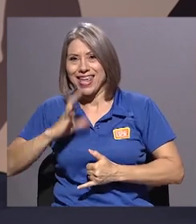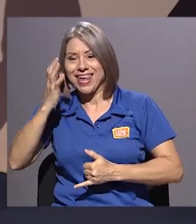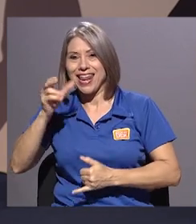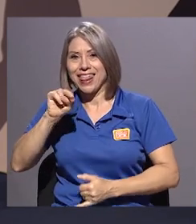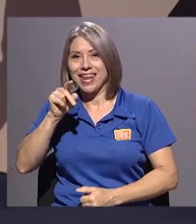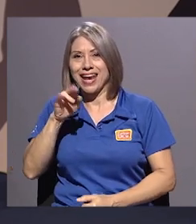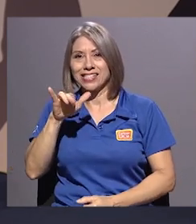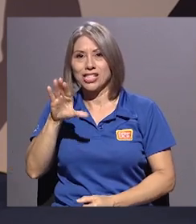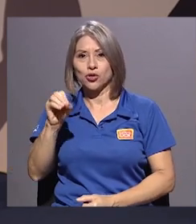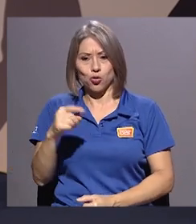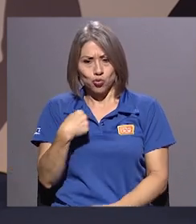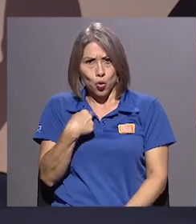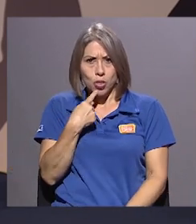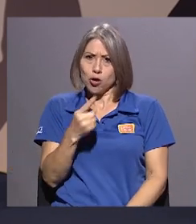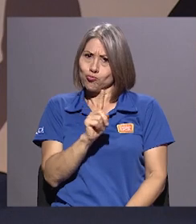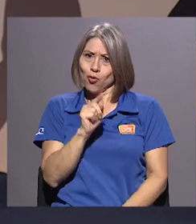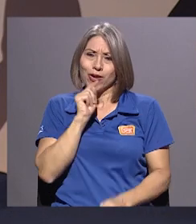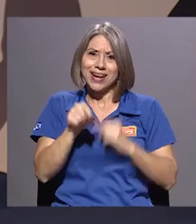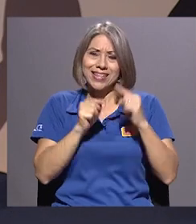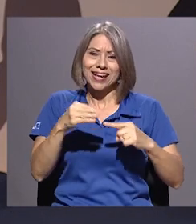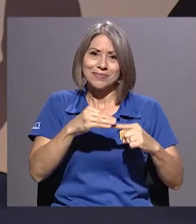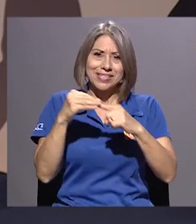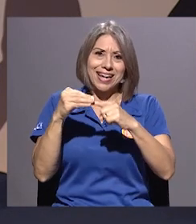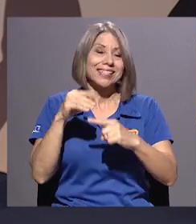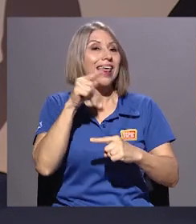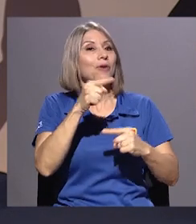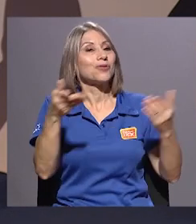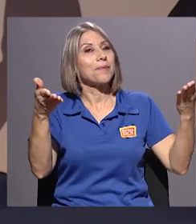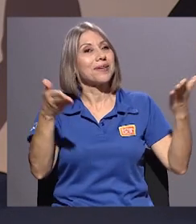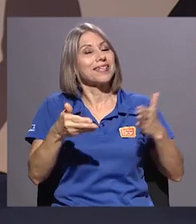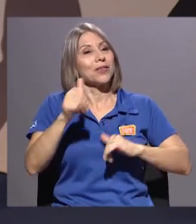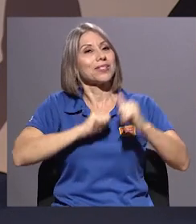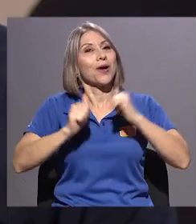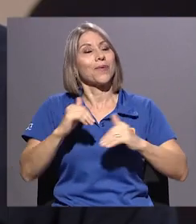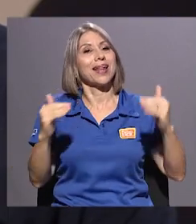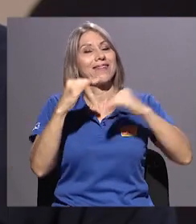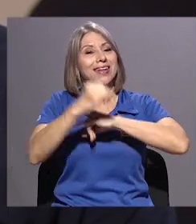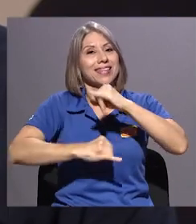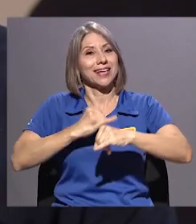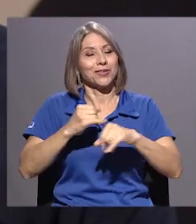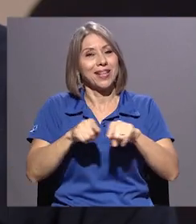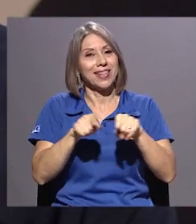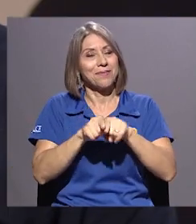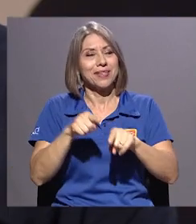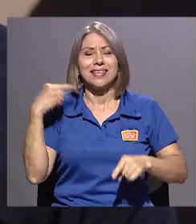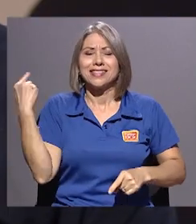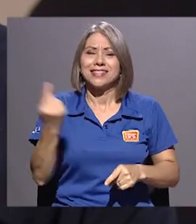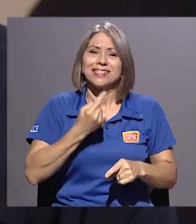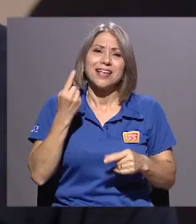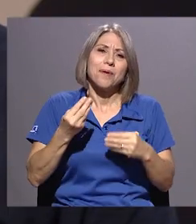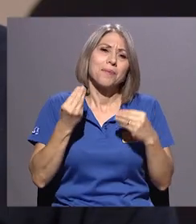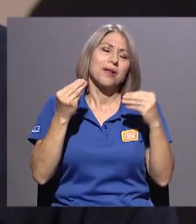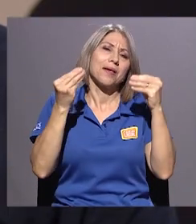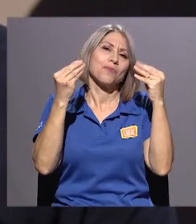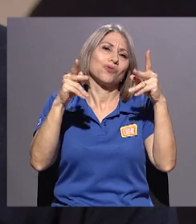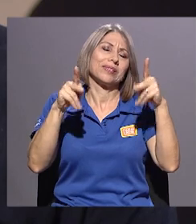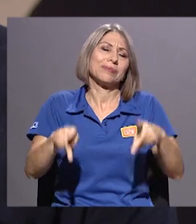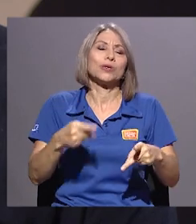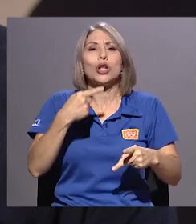especializada. Presentaste esta obra internacionalmente también y siempre has recibido muchos elogios